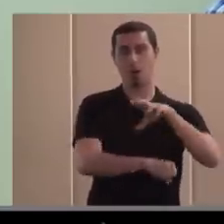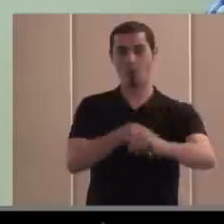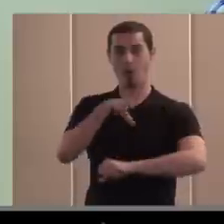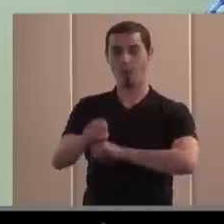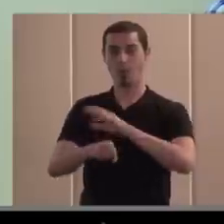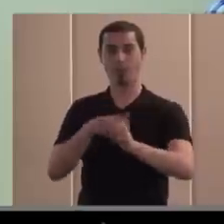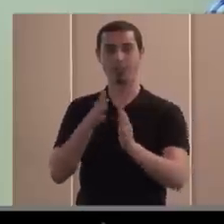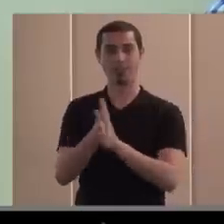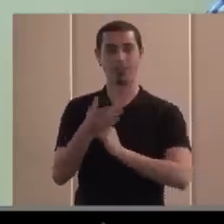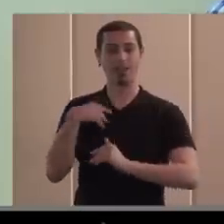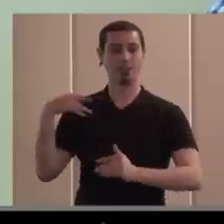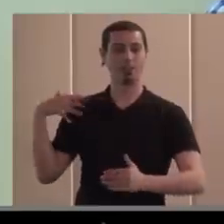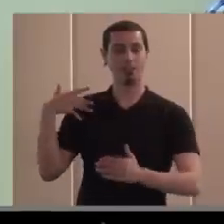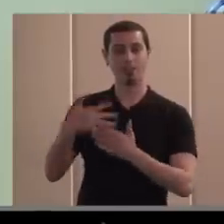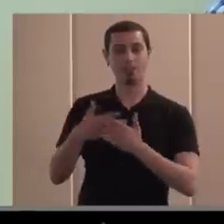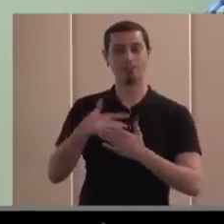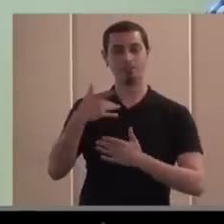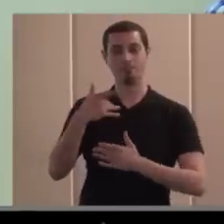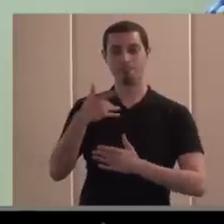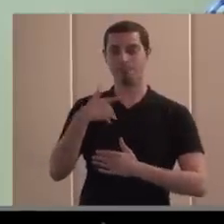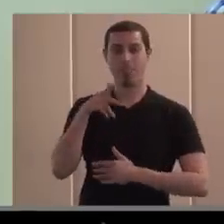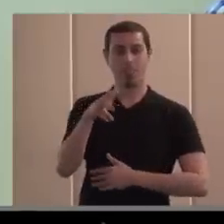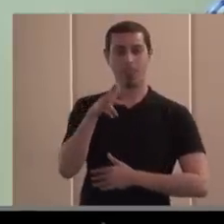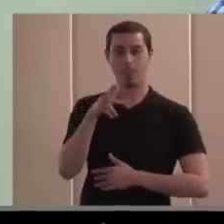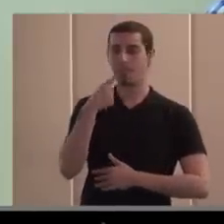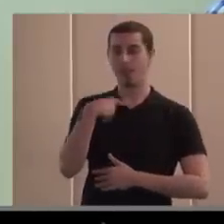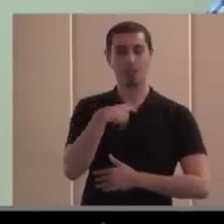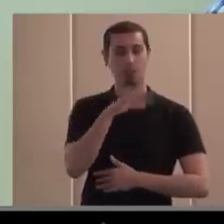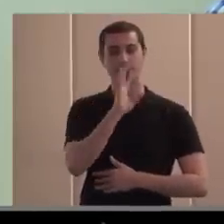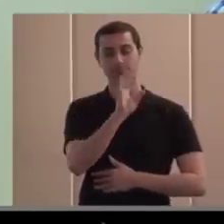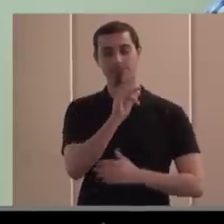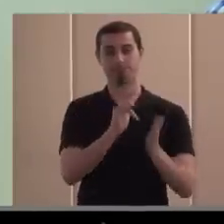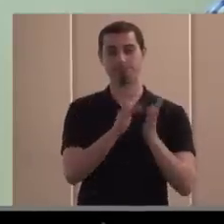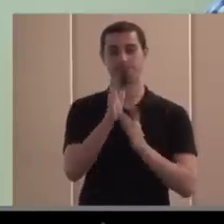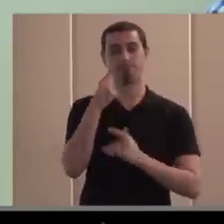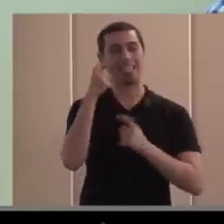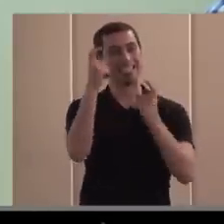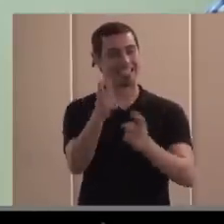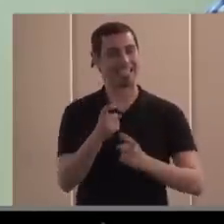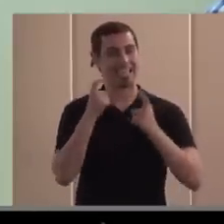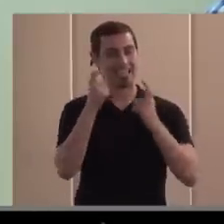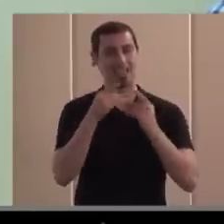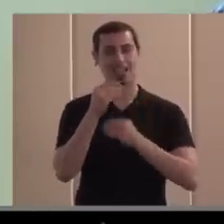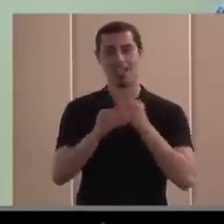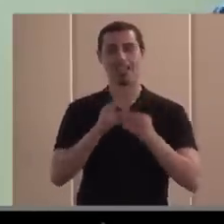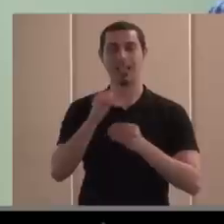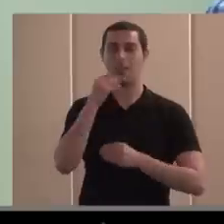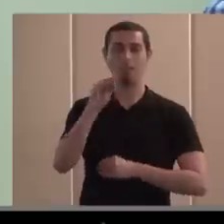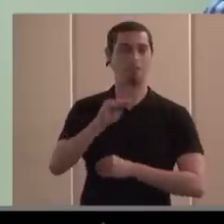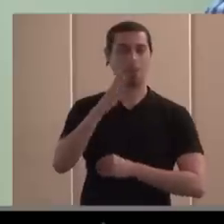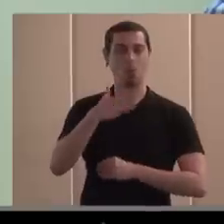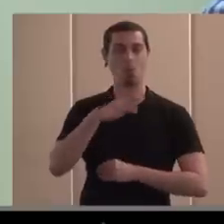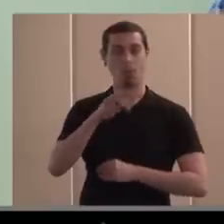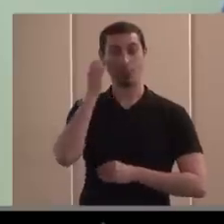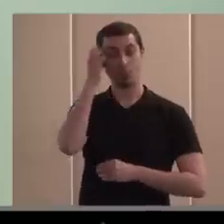tema muy trascendente lo que había que decidir, pues le he dicho a Jesús que sí, ¿no? Que, bueno, que lo intentaría hacer de la mejor manera posible. El